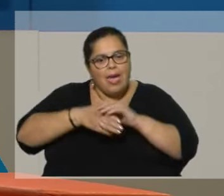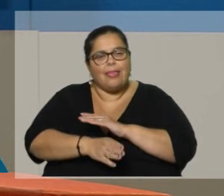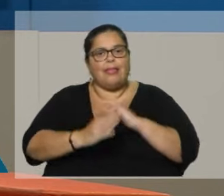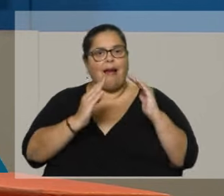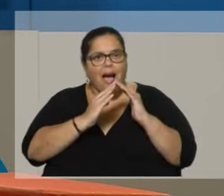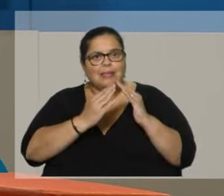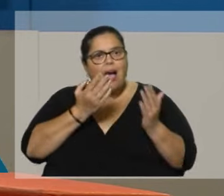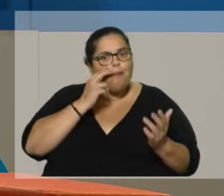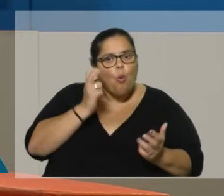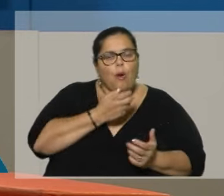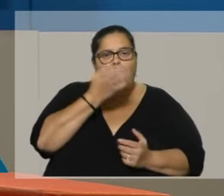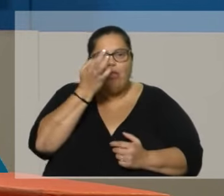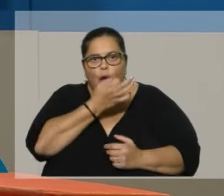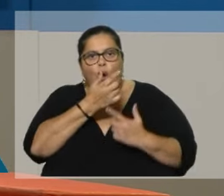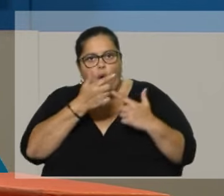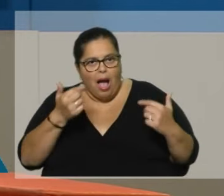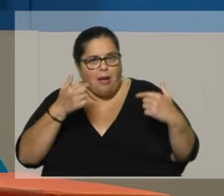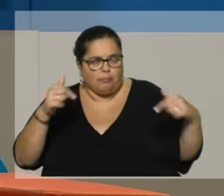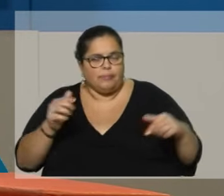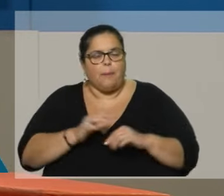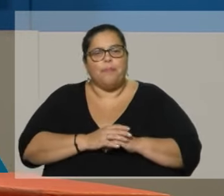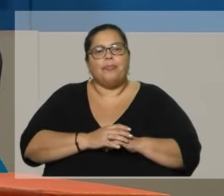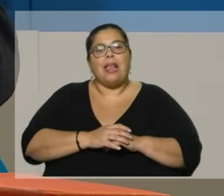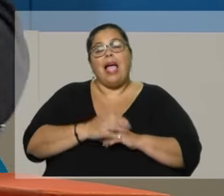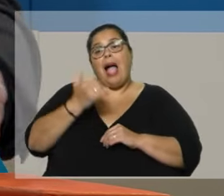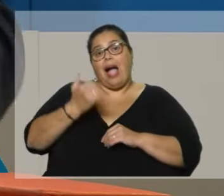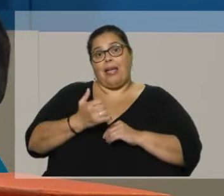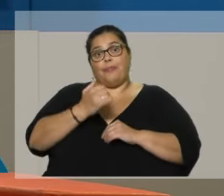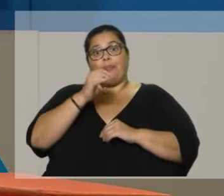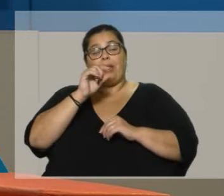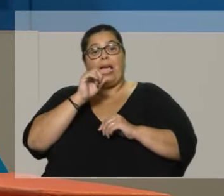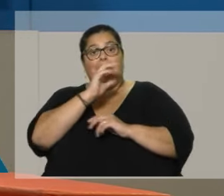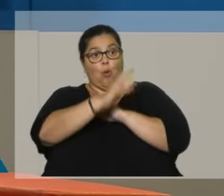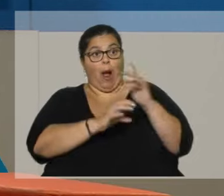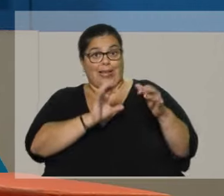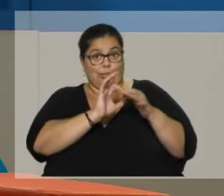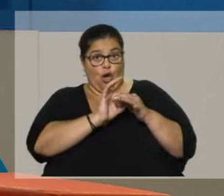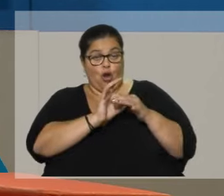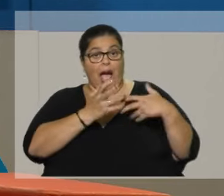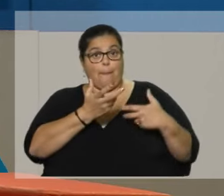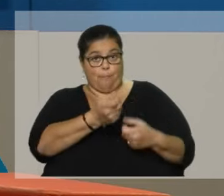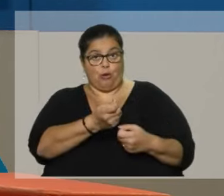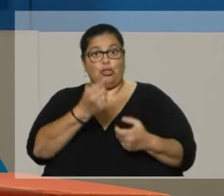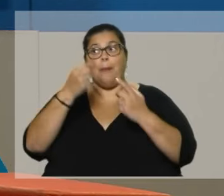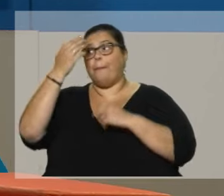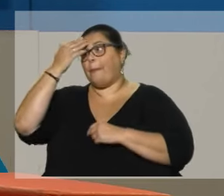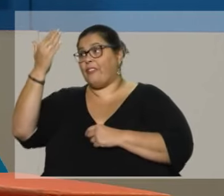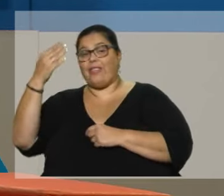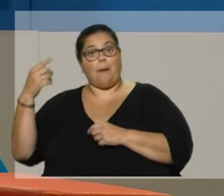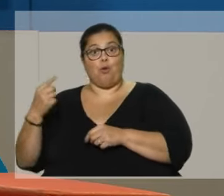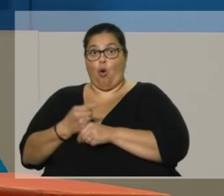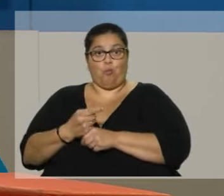marcadas de la coalición republicana que sí apoya los allanamientos nocturnos. Se opone el Frente Amplio, los allanamientos nocturnos.